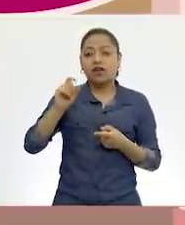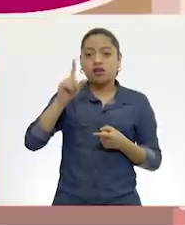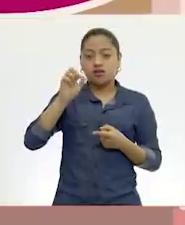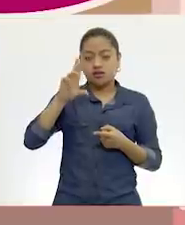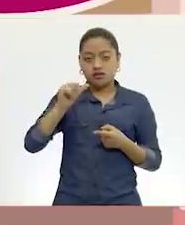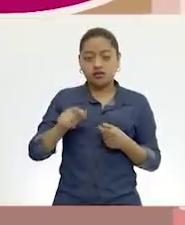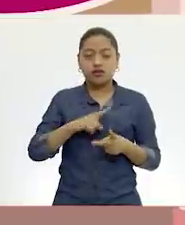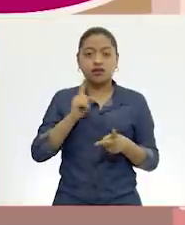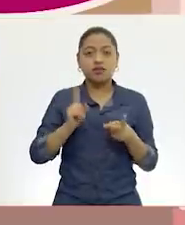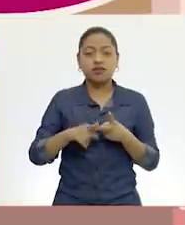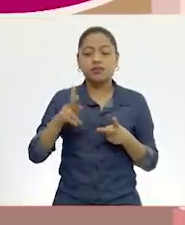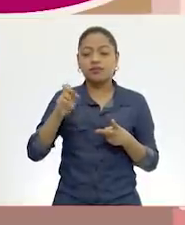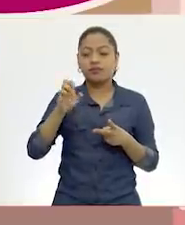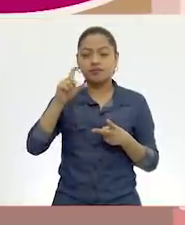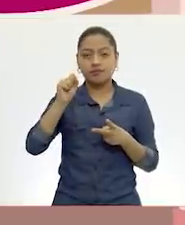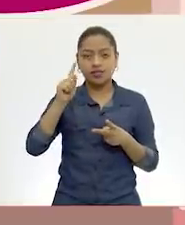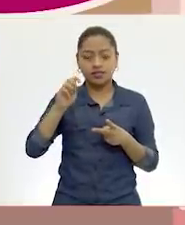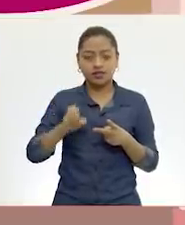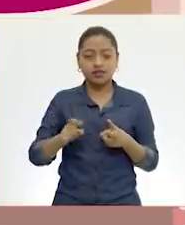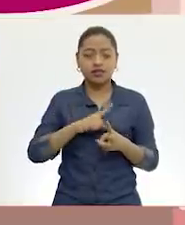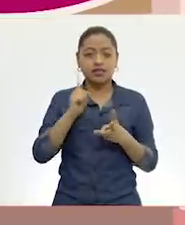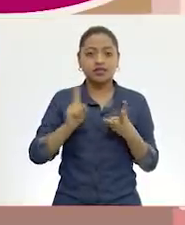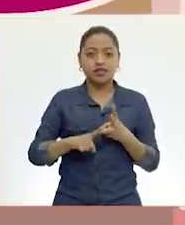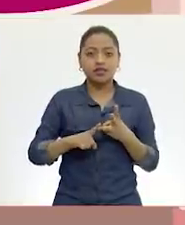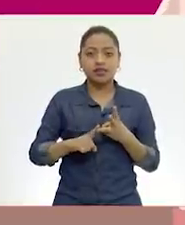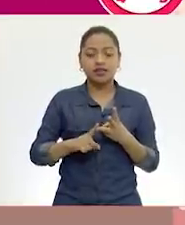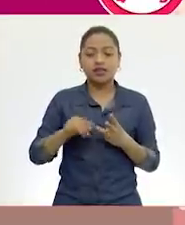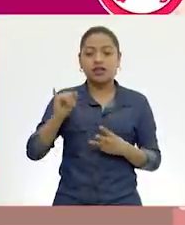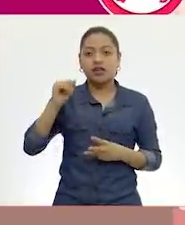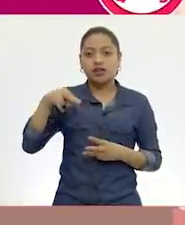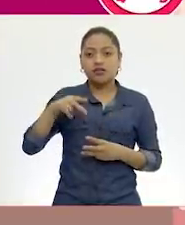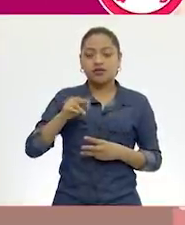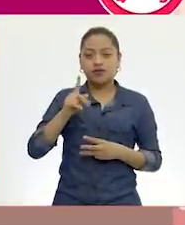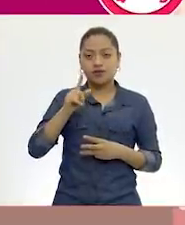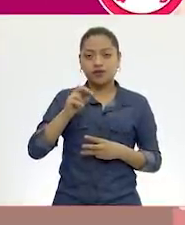B. Peste. C. Influenza.